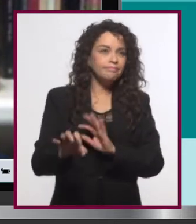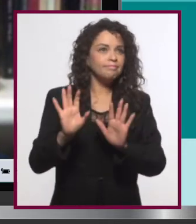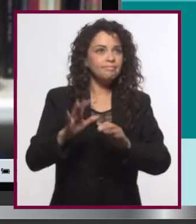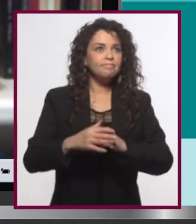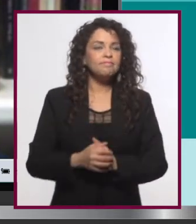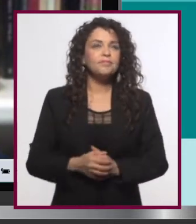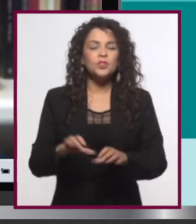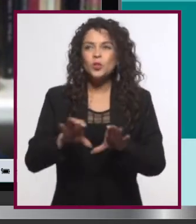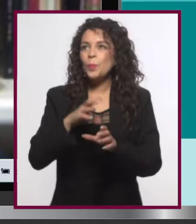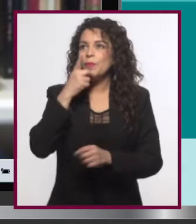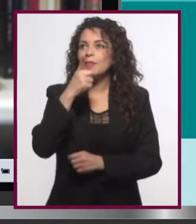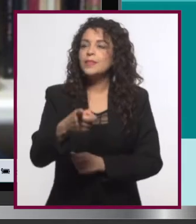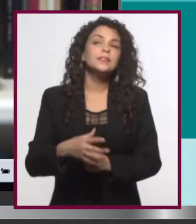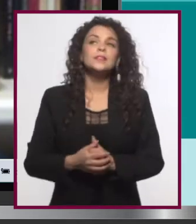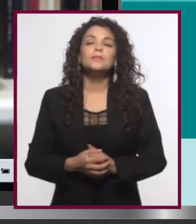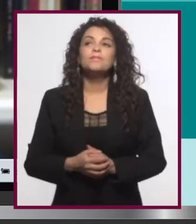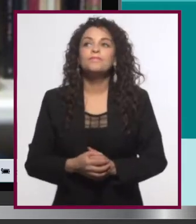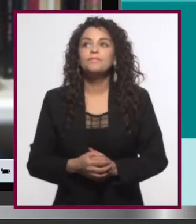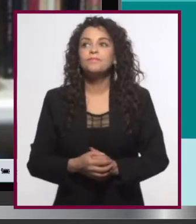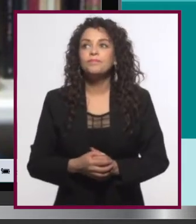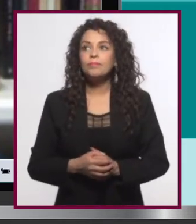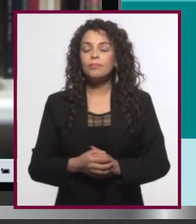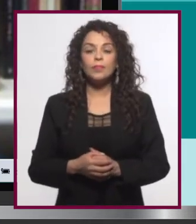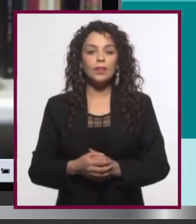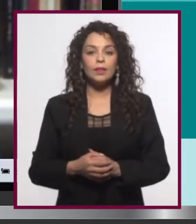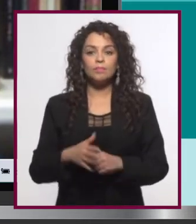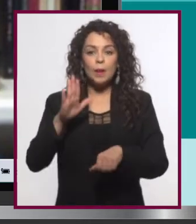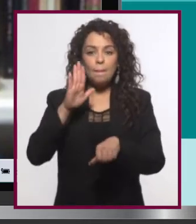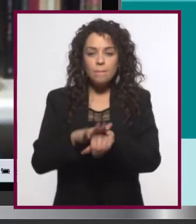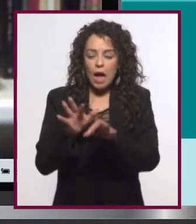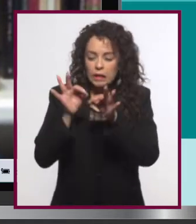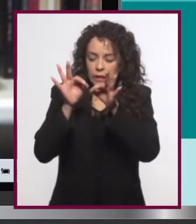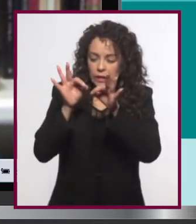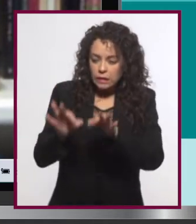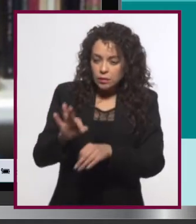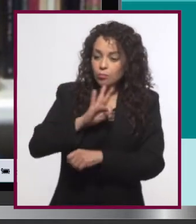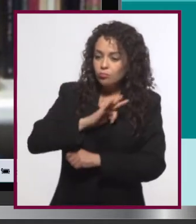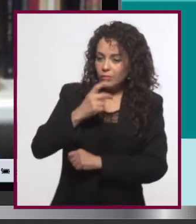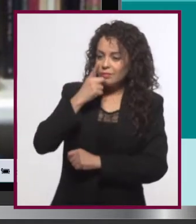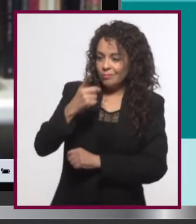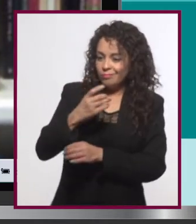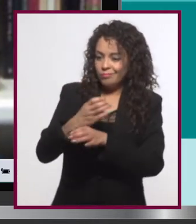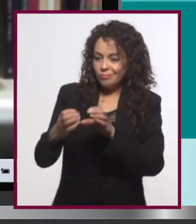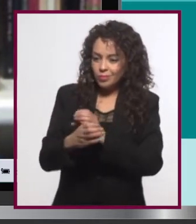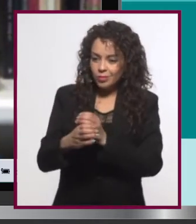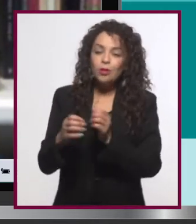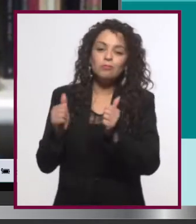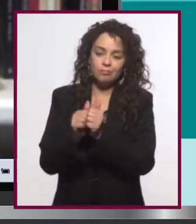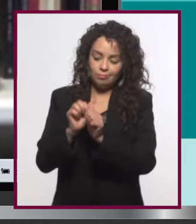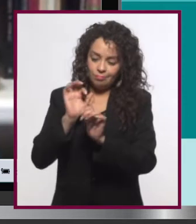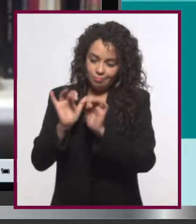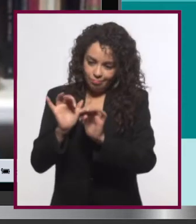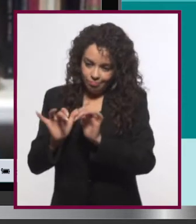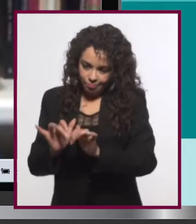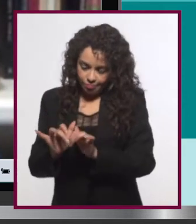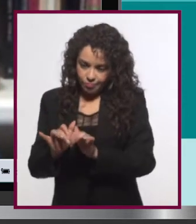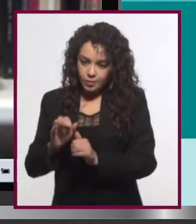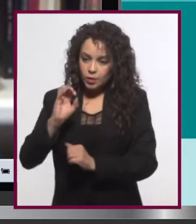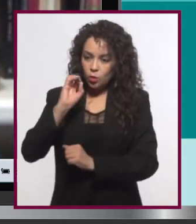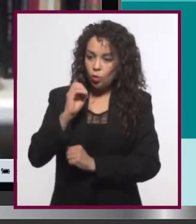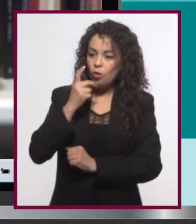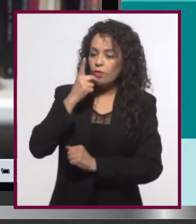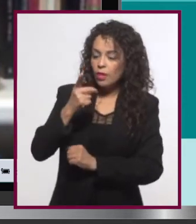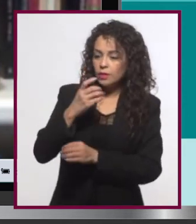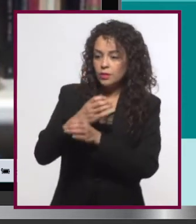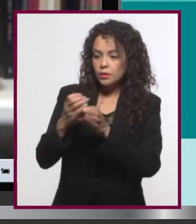decir ciertas cosas de una manera más precisa. Se puede también